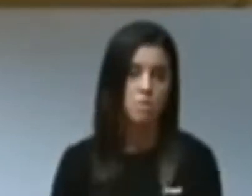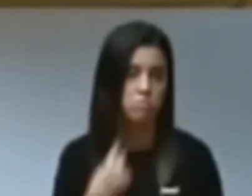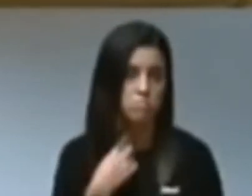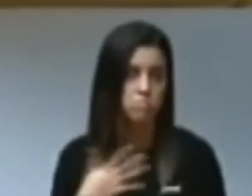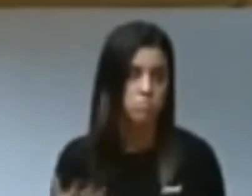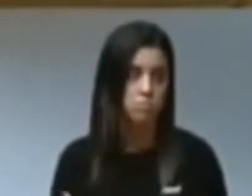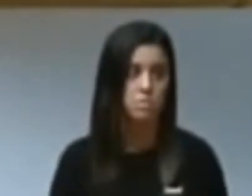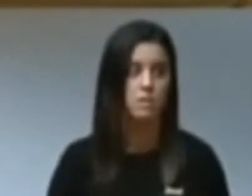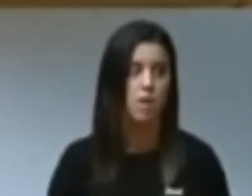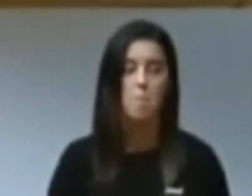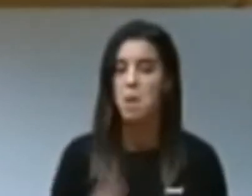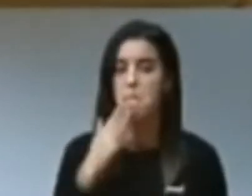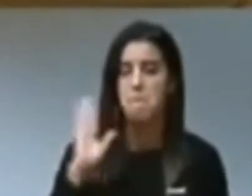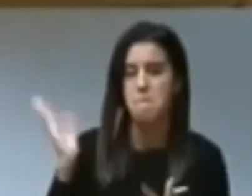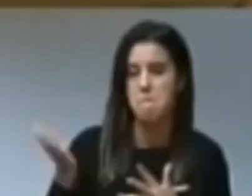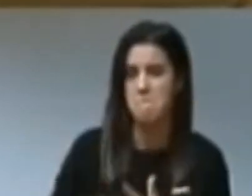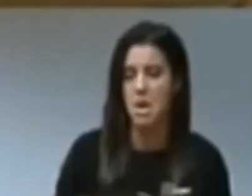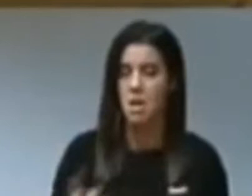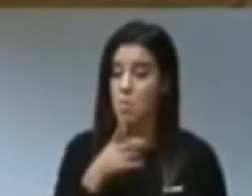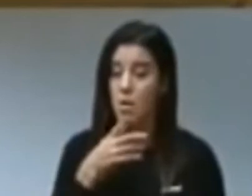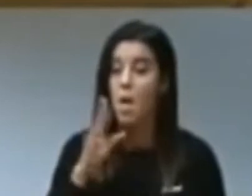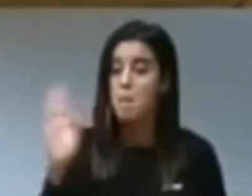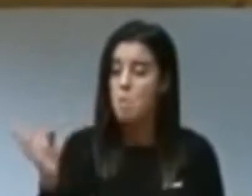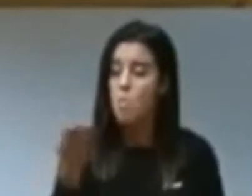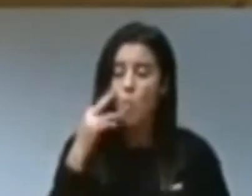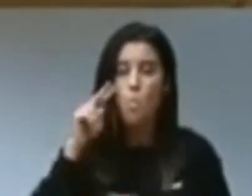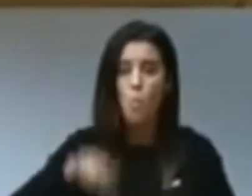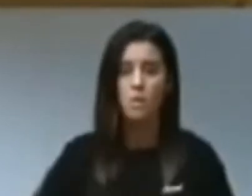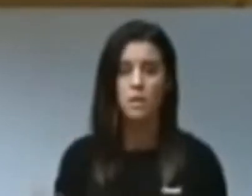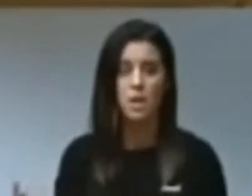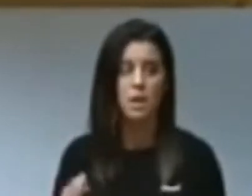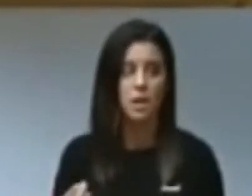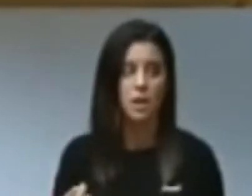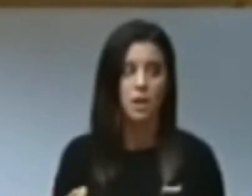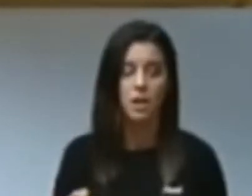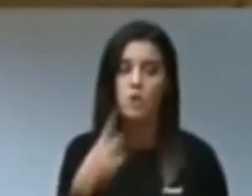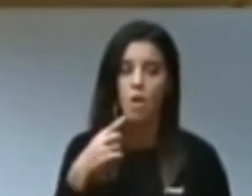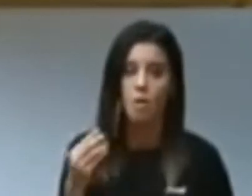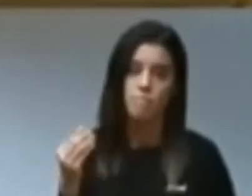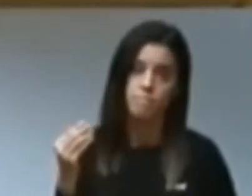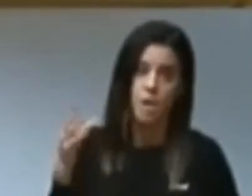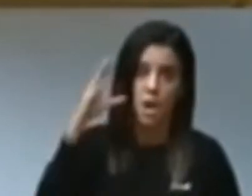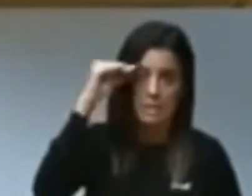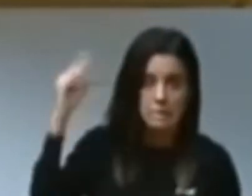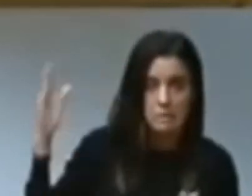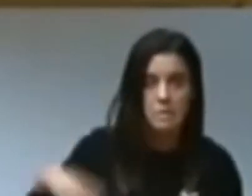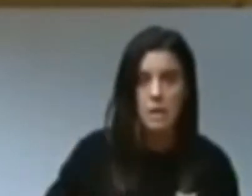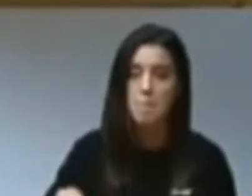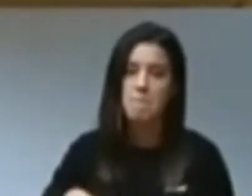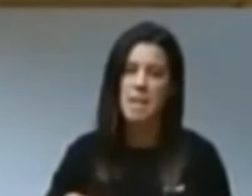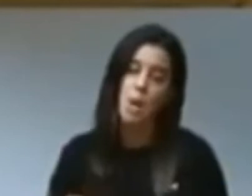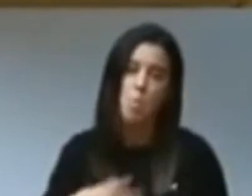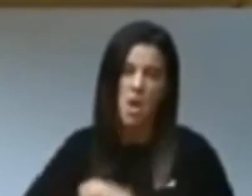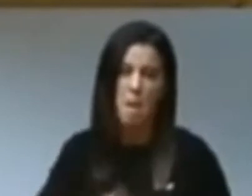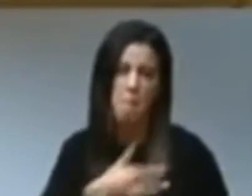porque es una pérdida de tiempo, porque es parcial y porque demuestran una vez más en esta Cámara que son incultos, ignorantes